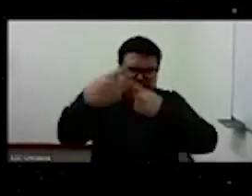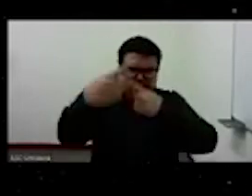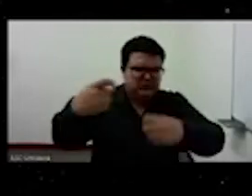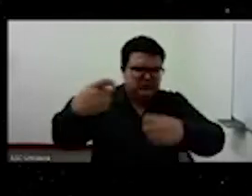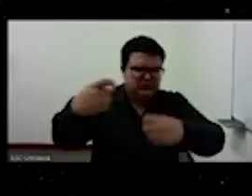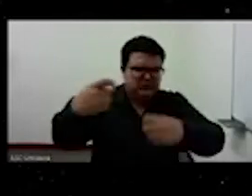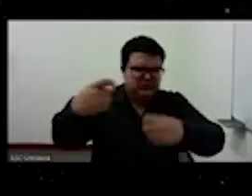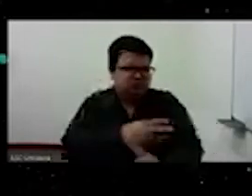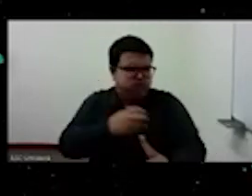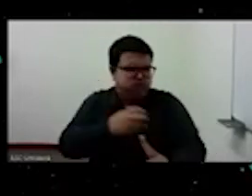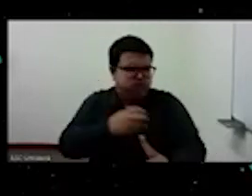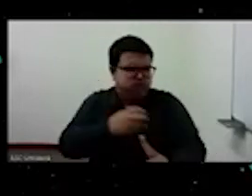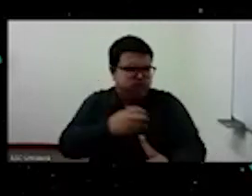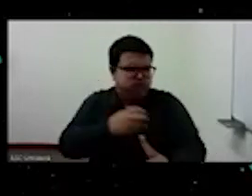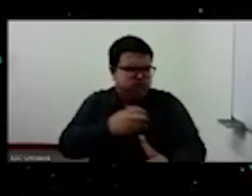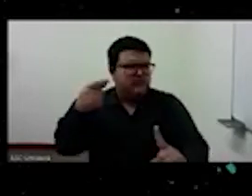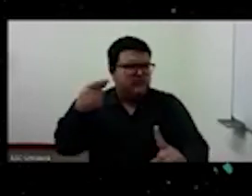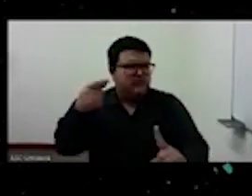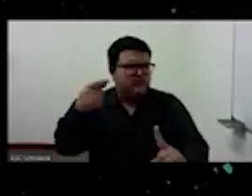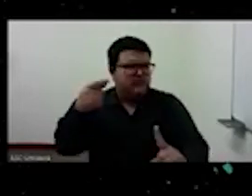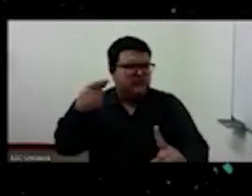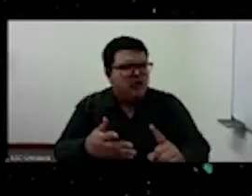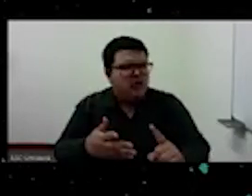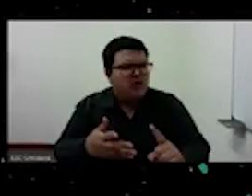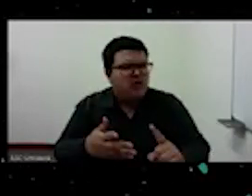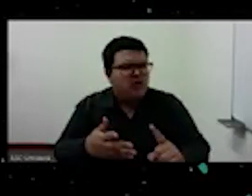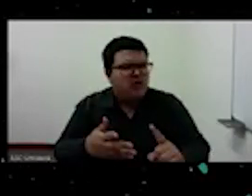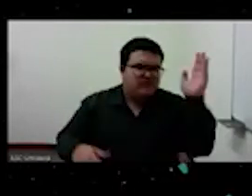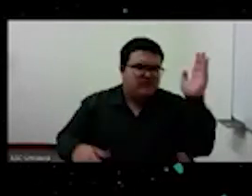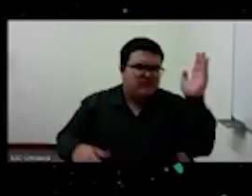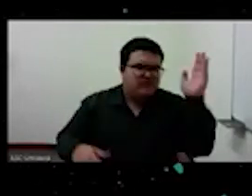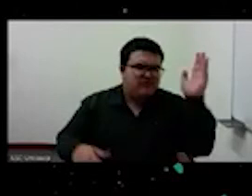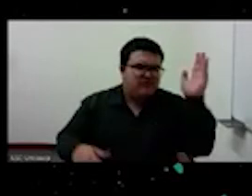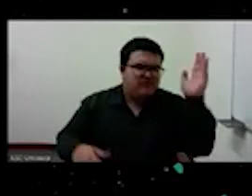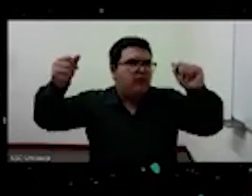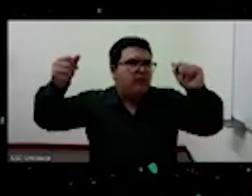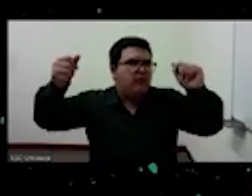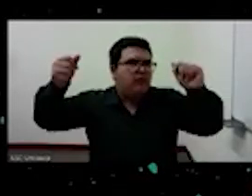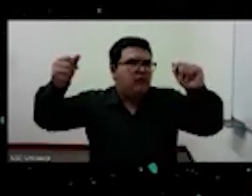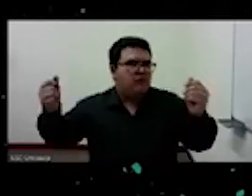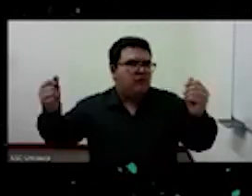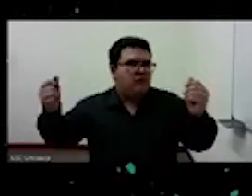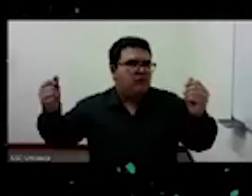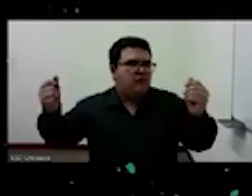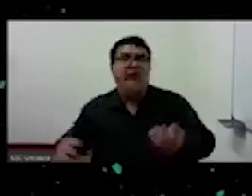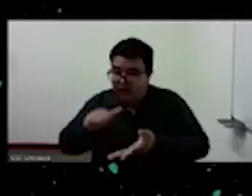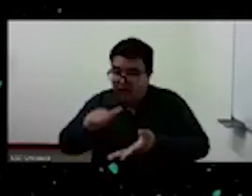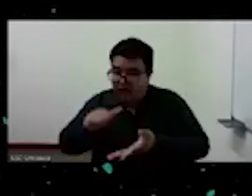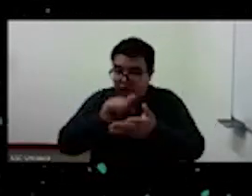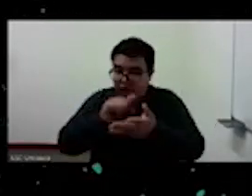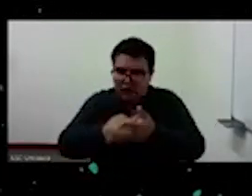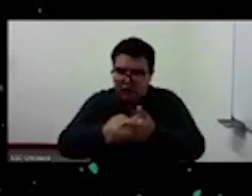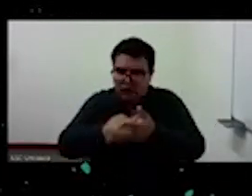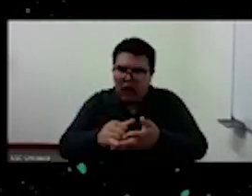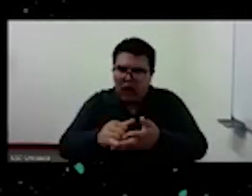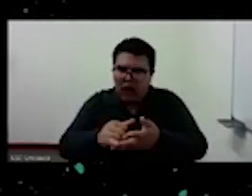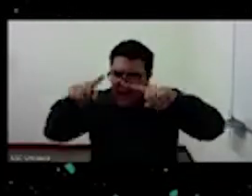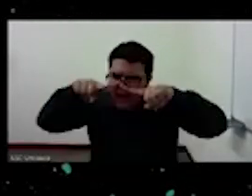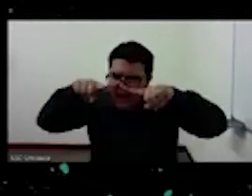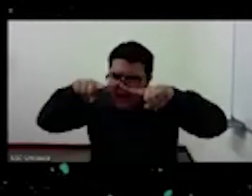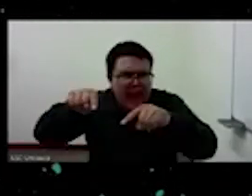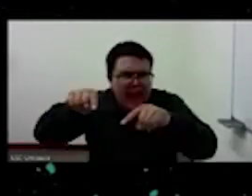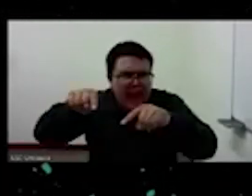dimensión que ha desavanecido y lo que queda es la